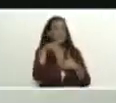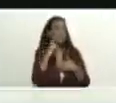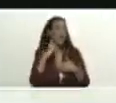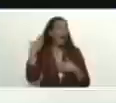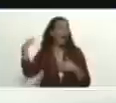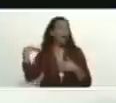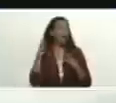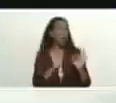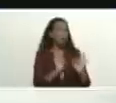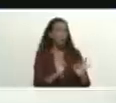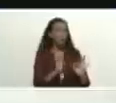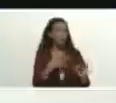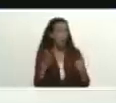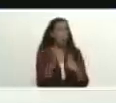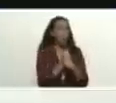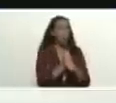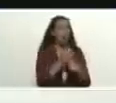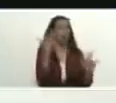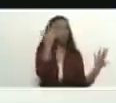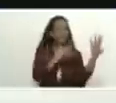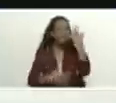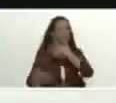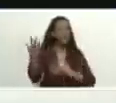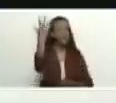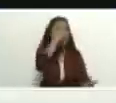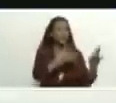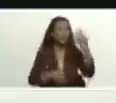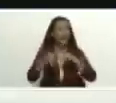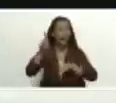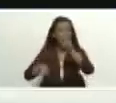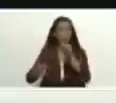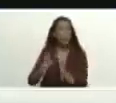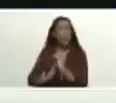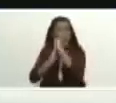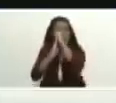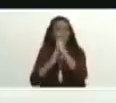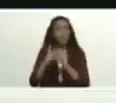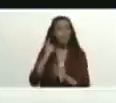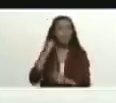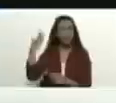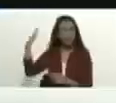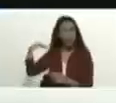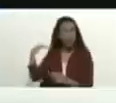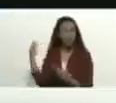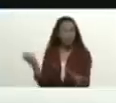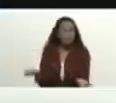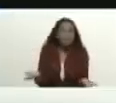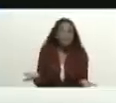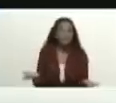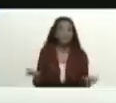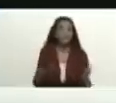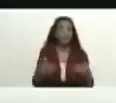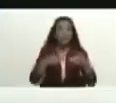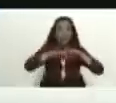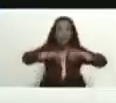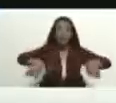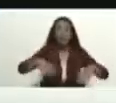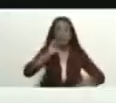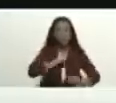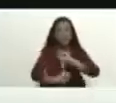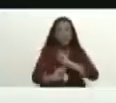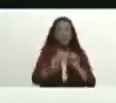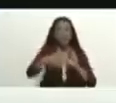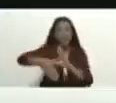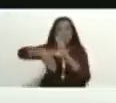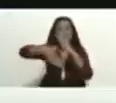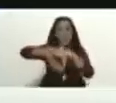época ya logró confundir la mente de algunos de los líderes de la época ya logró dividir y enfrentar a nuestra